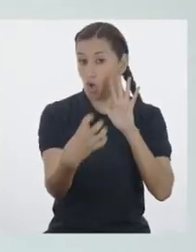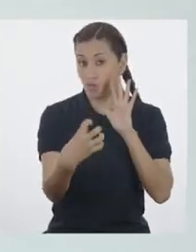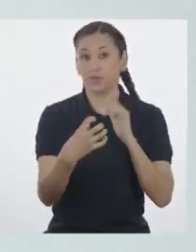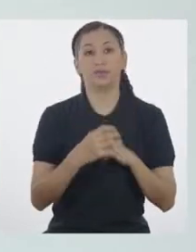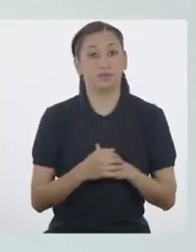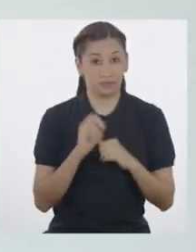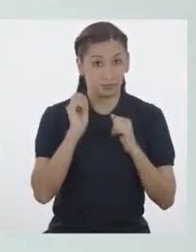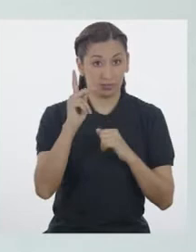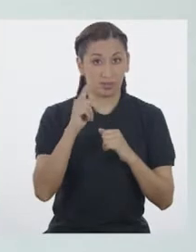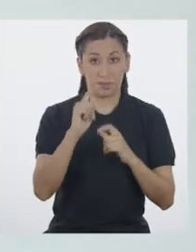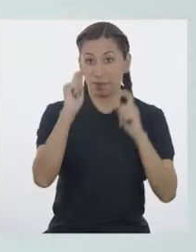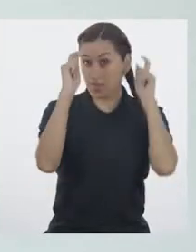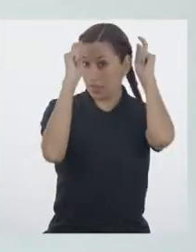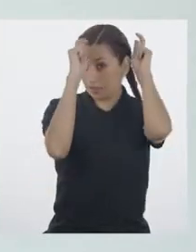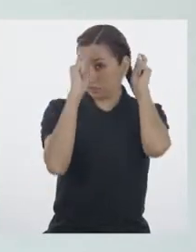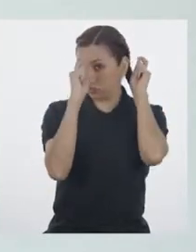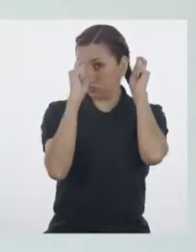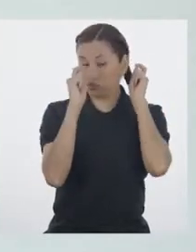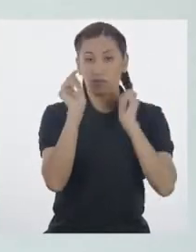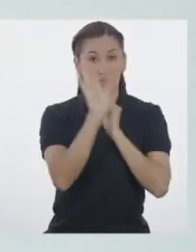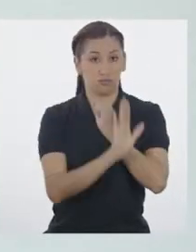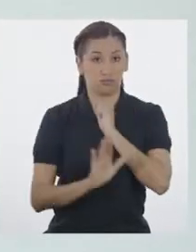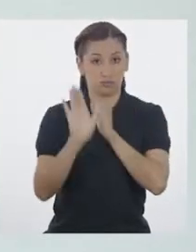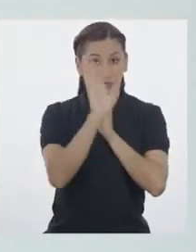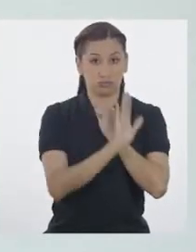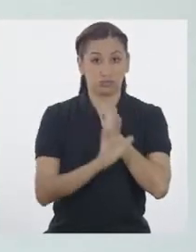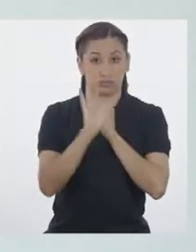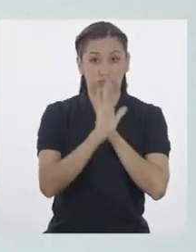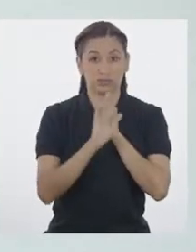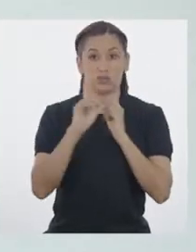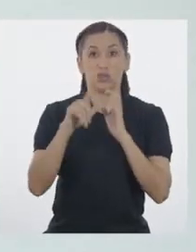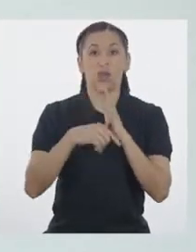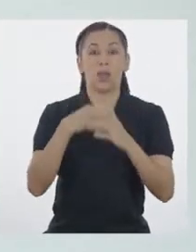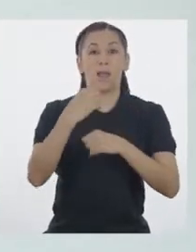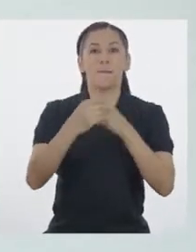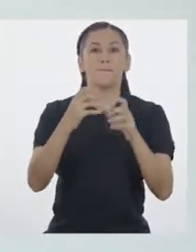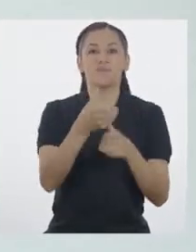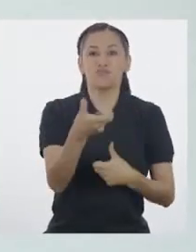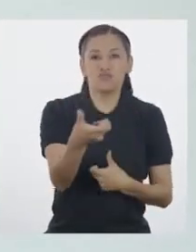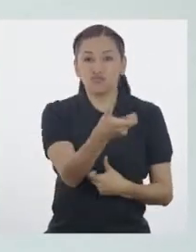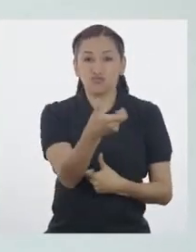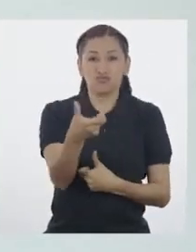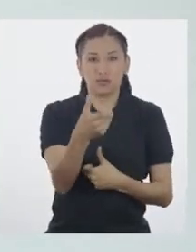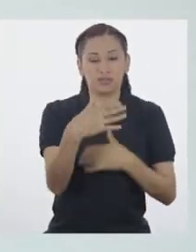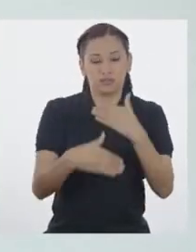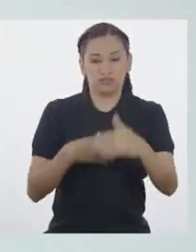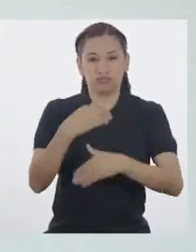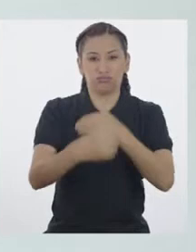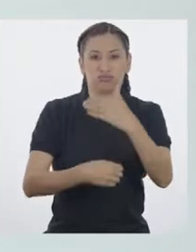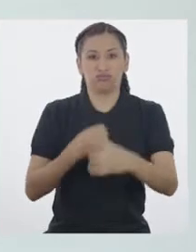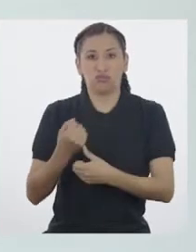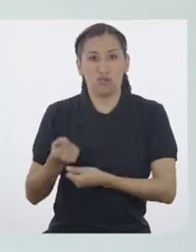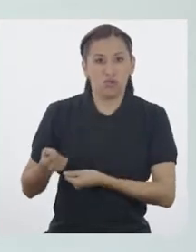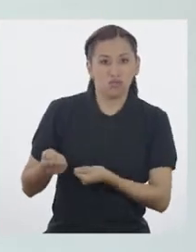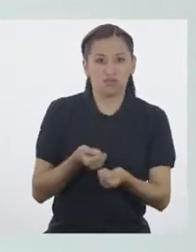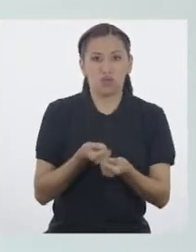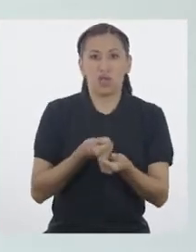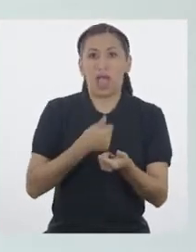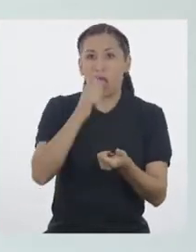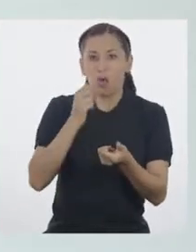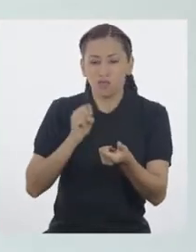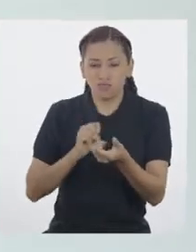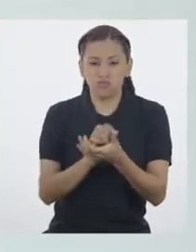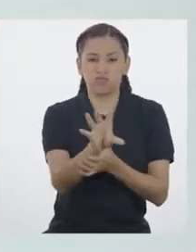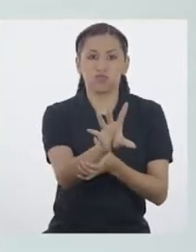repetir lo que hago. Me pongo el casco para protegerme y empiezo a desenrollar la manguera que nos servirá para apagar el fuego. Suelto el agua.